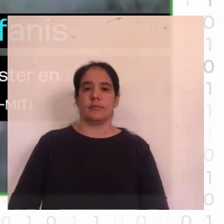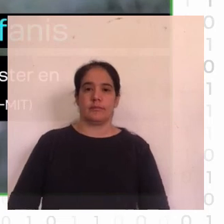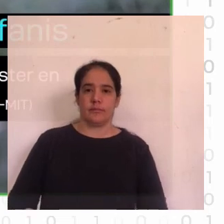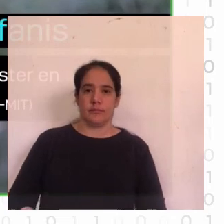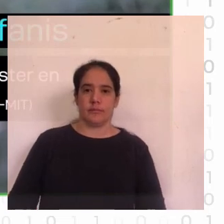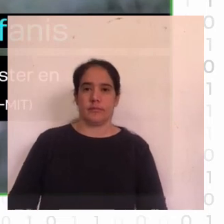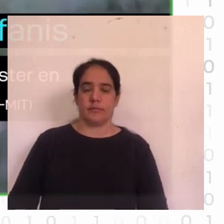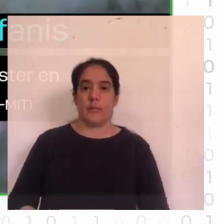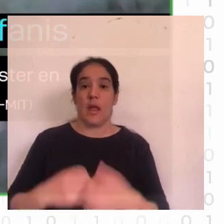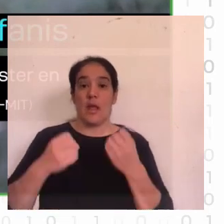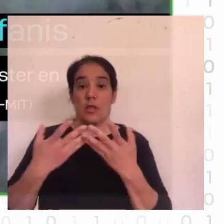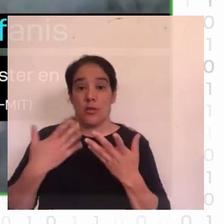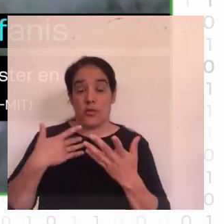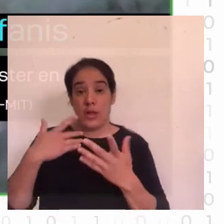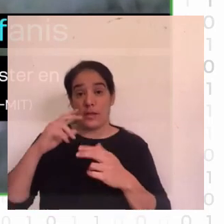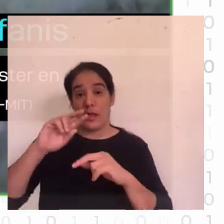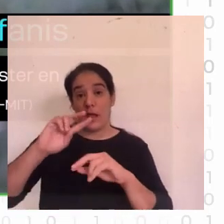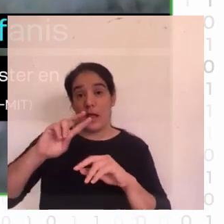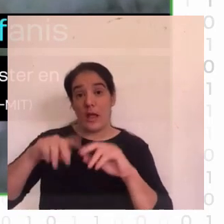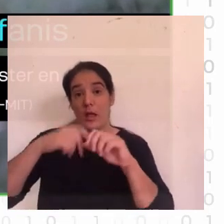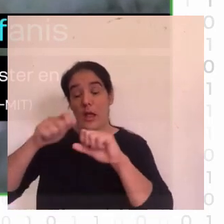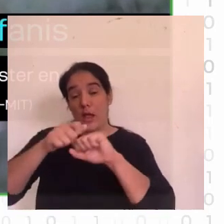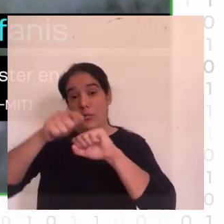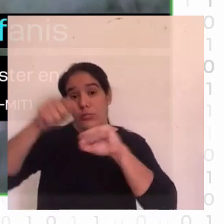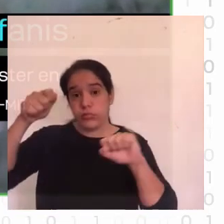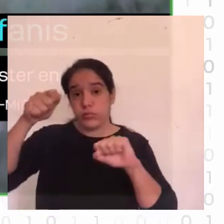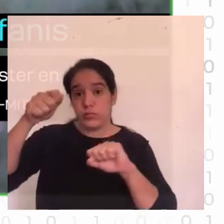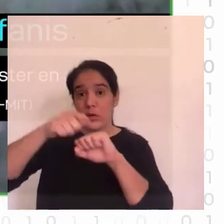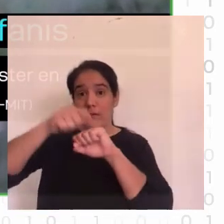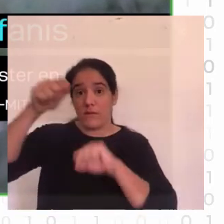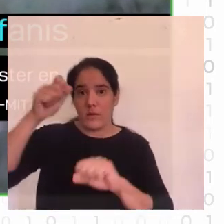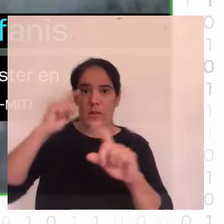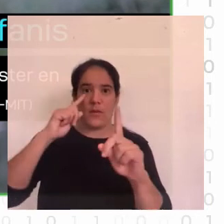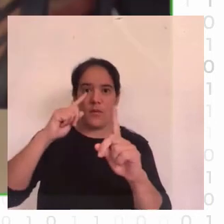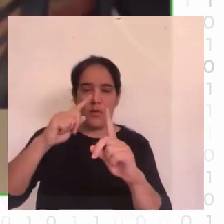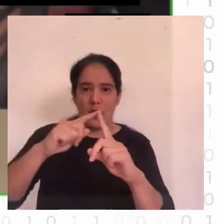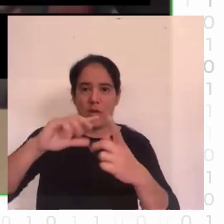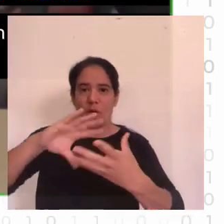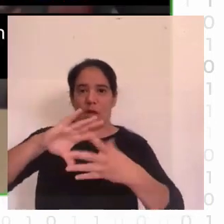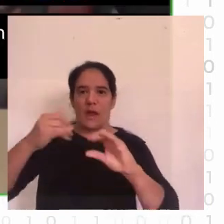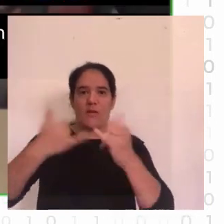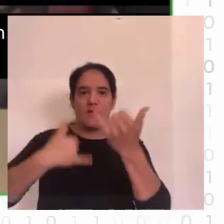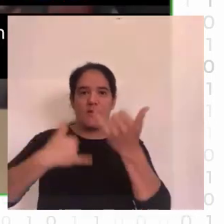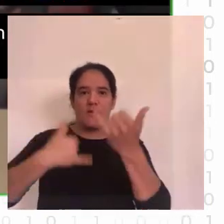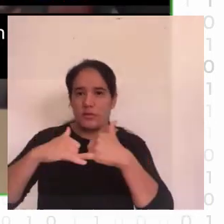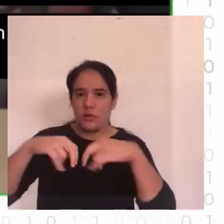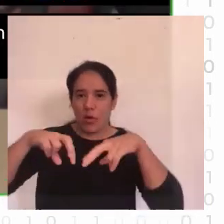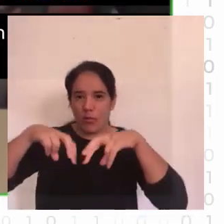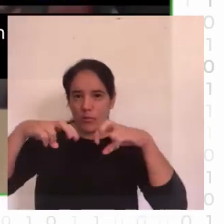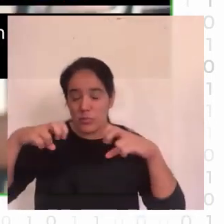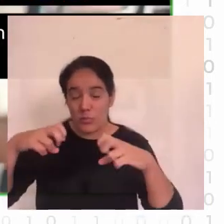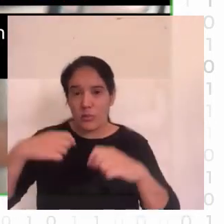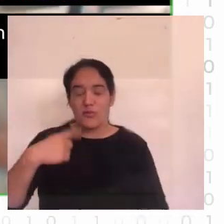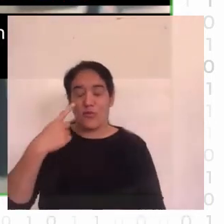La maestría está focalizada en el procesamiento de datos digitales Fue increíble haber encontrado ese máster acá en